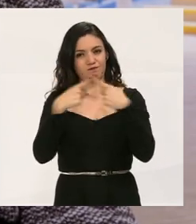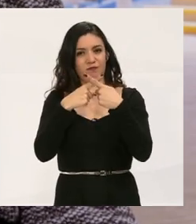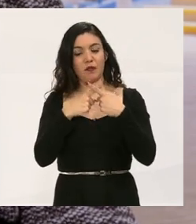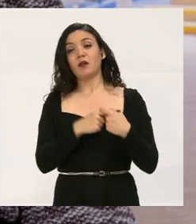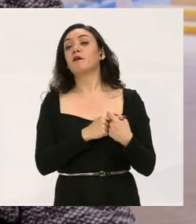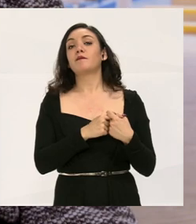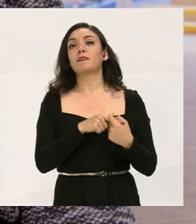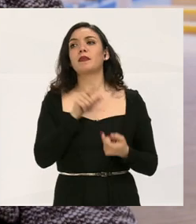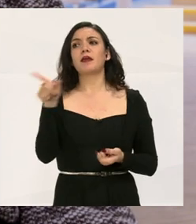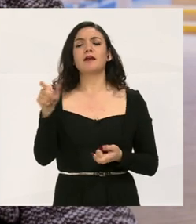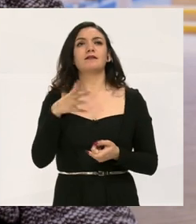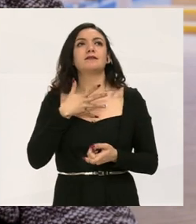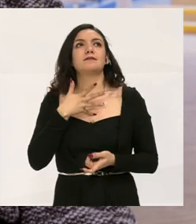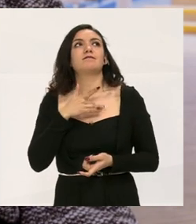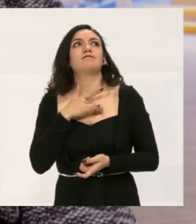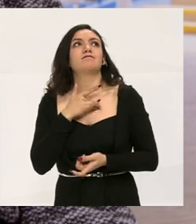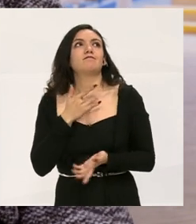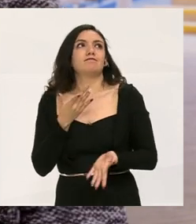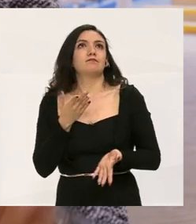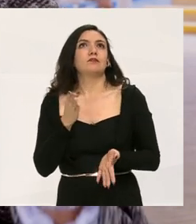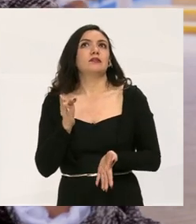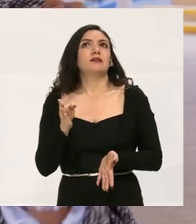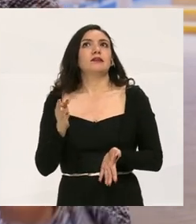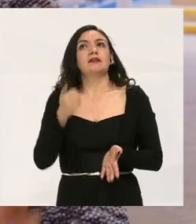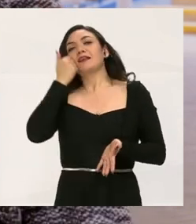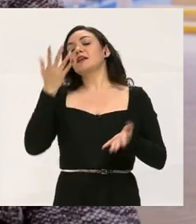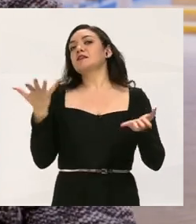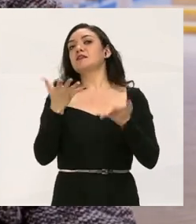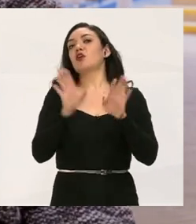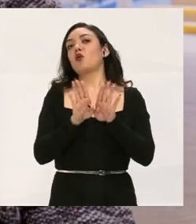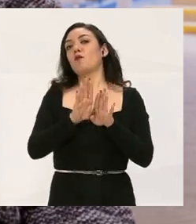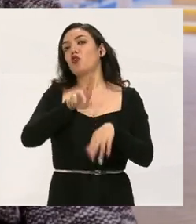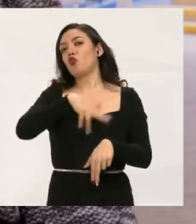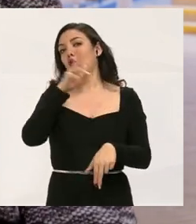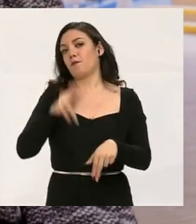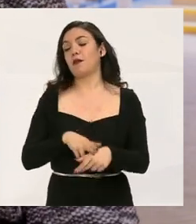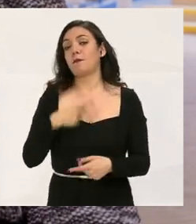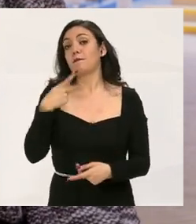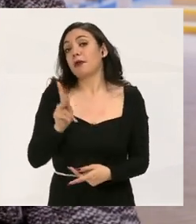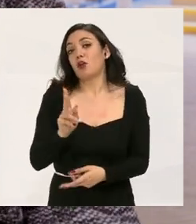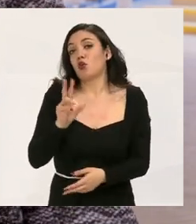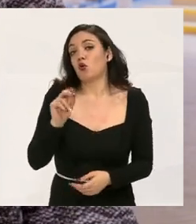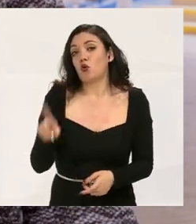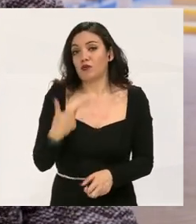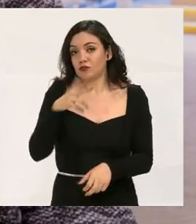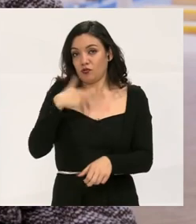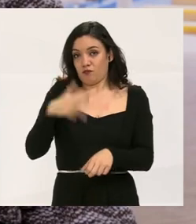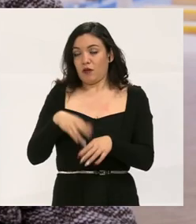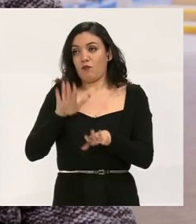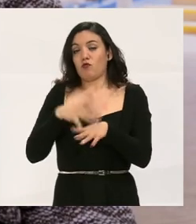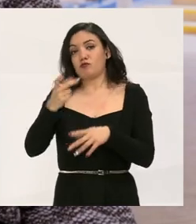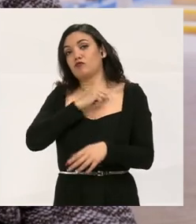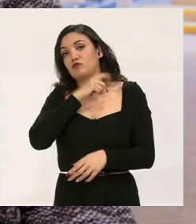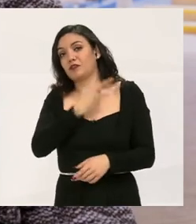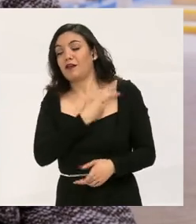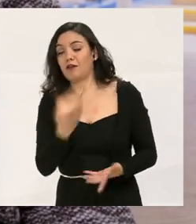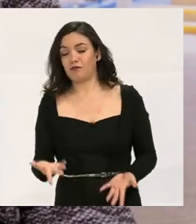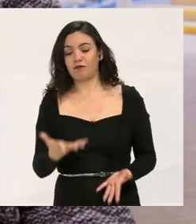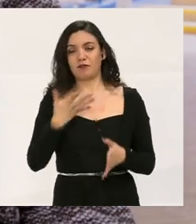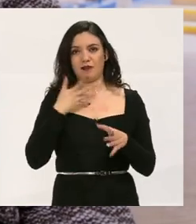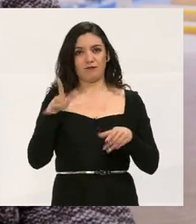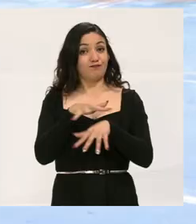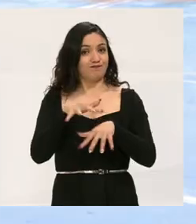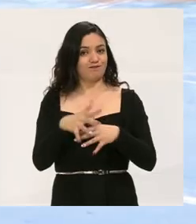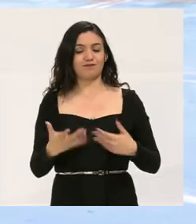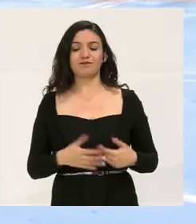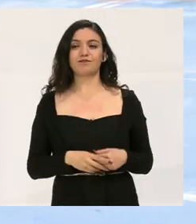pero él ha tratado de ser un niño aparentemente normal, pero pues realmente no es normal por su situación de las